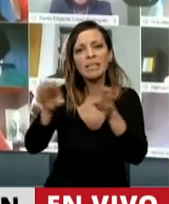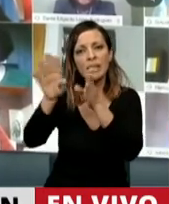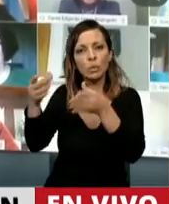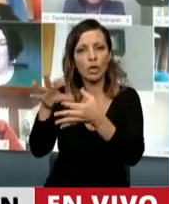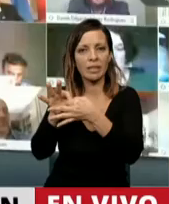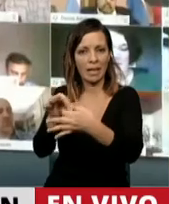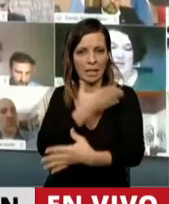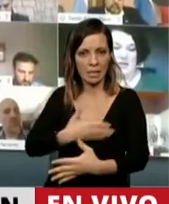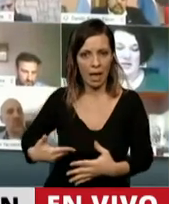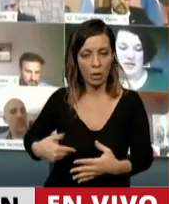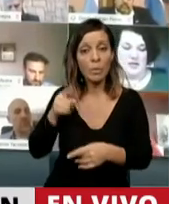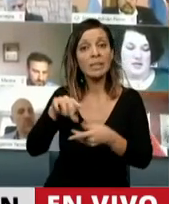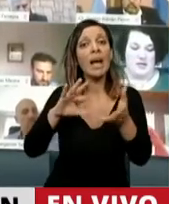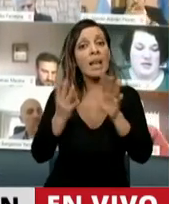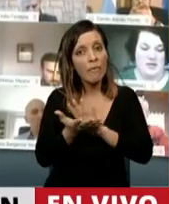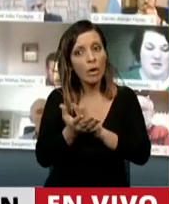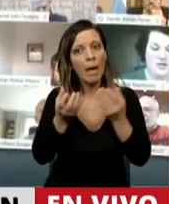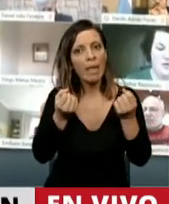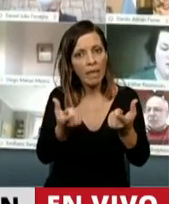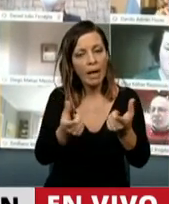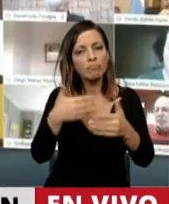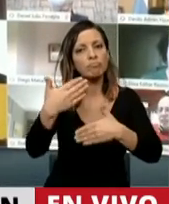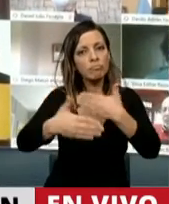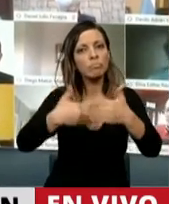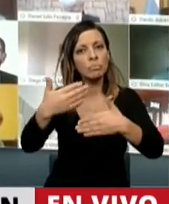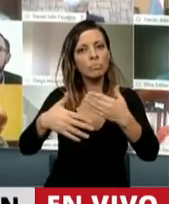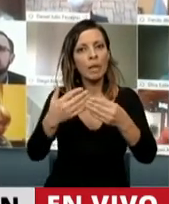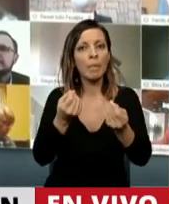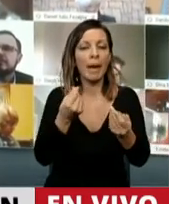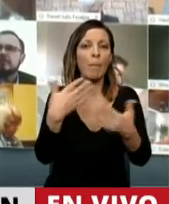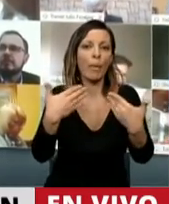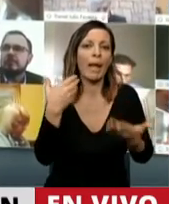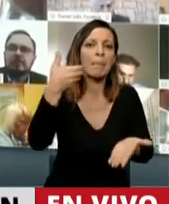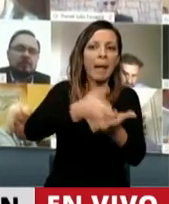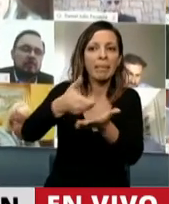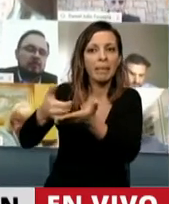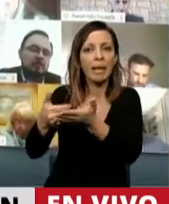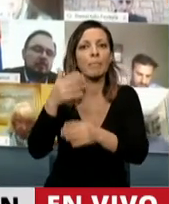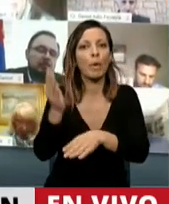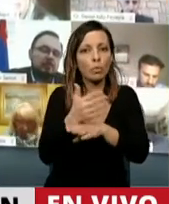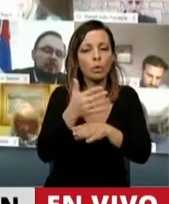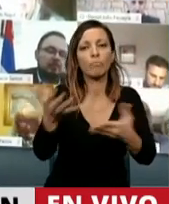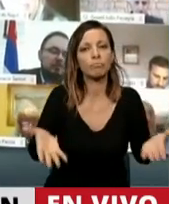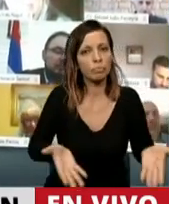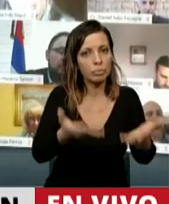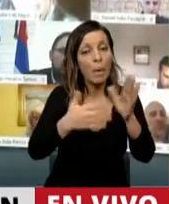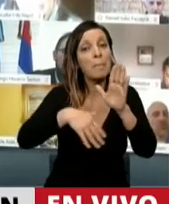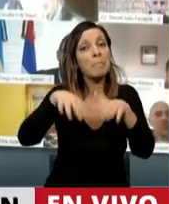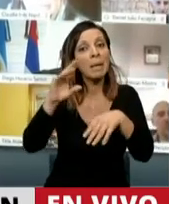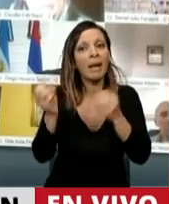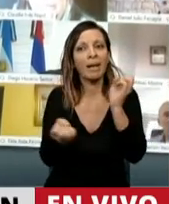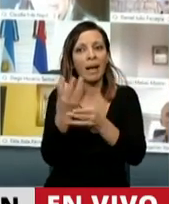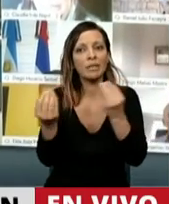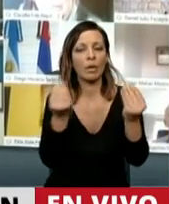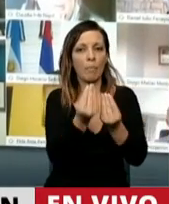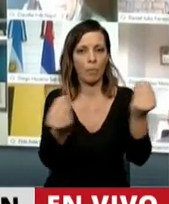que por ese camino se genera el contexto prohibicio para las inversiones y para la producción y sobre todo para la creación